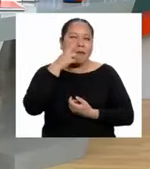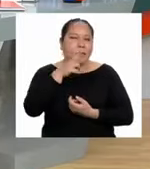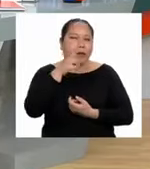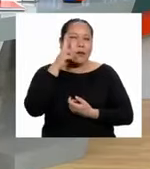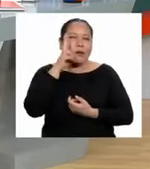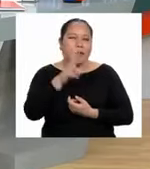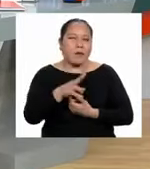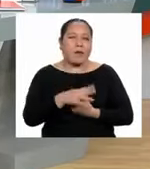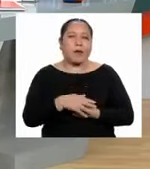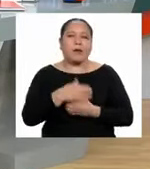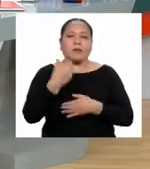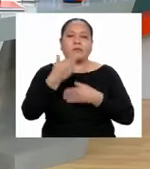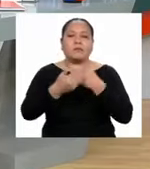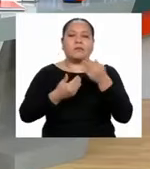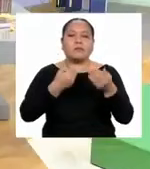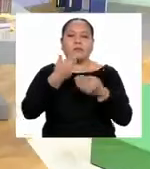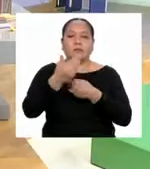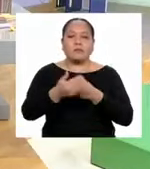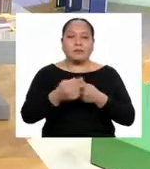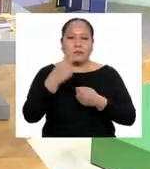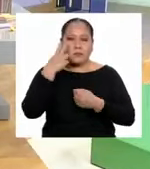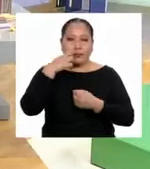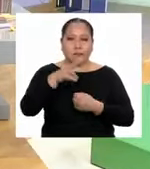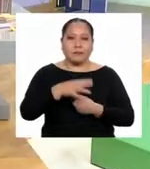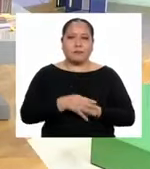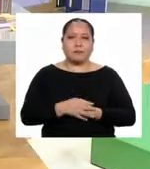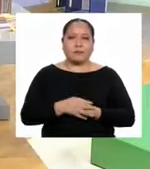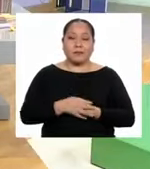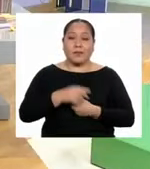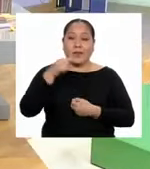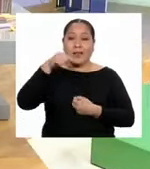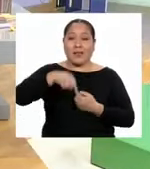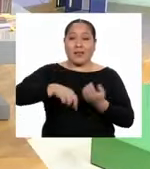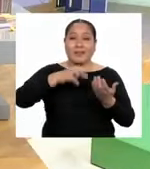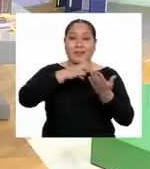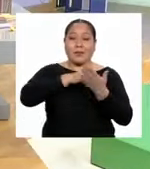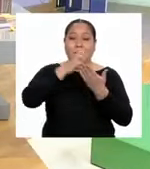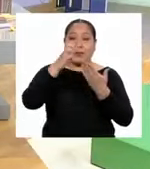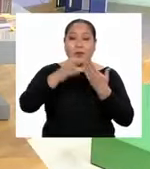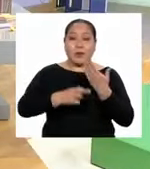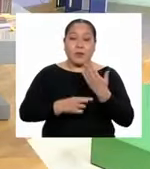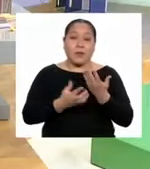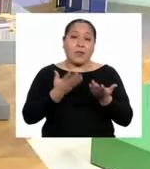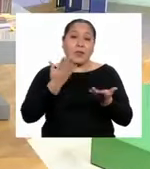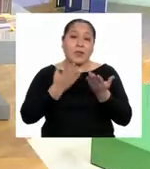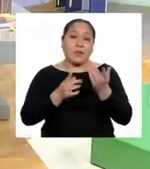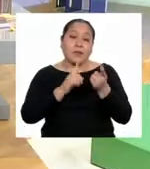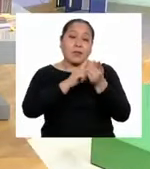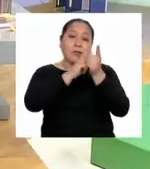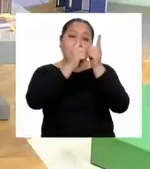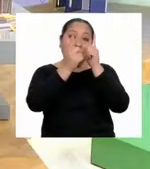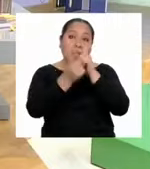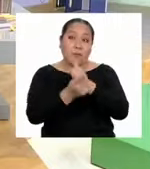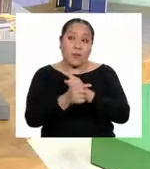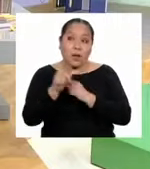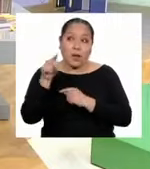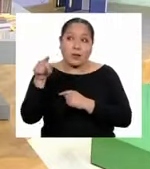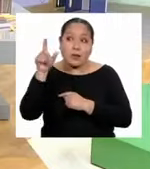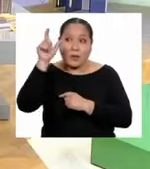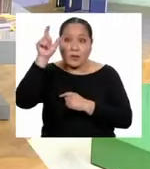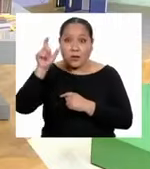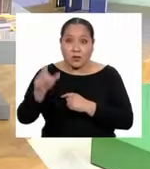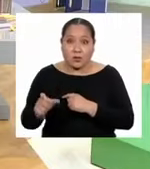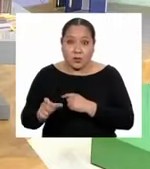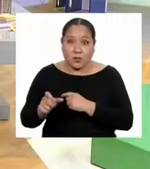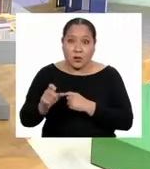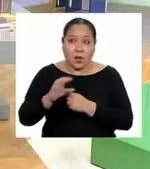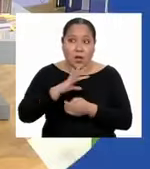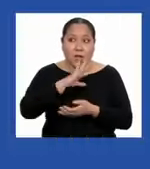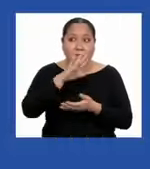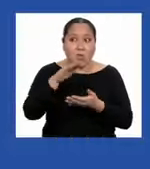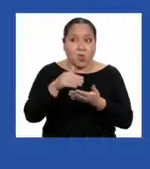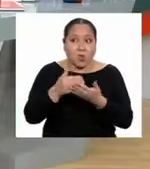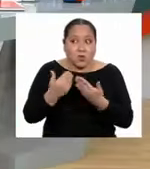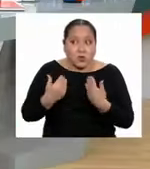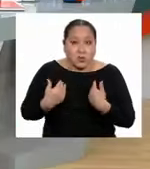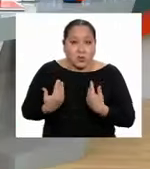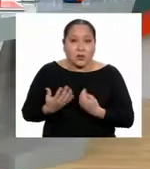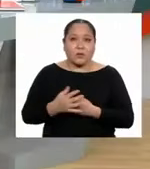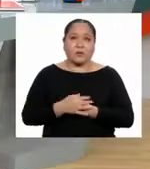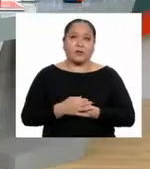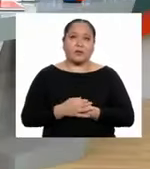a medida que pasen los minutos. Este programa podría cambiar para bien a ese familiar que todas y todos tenemos.